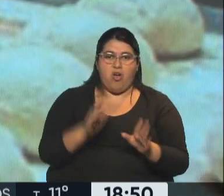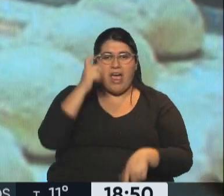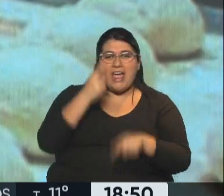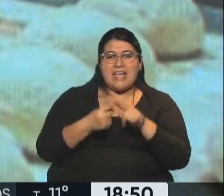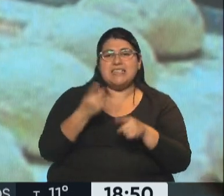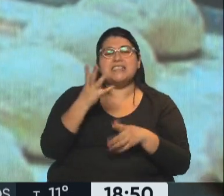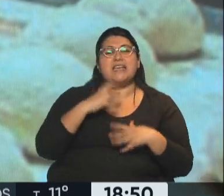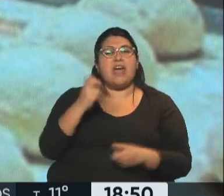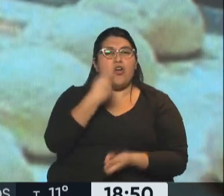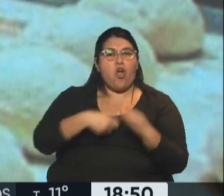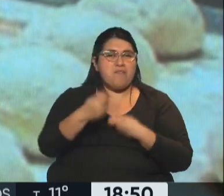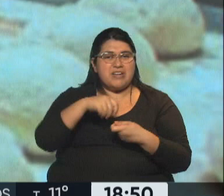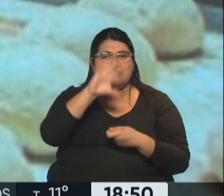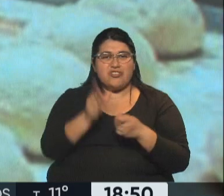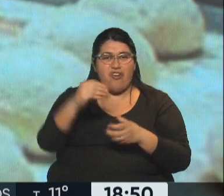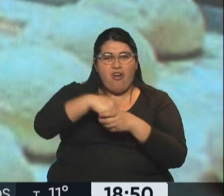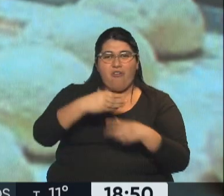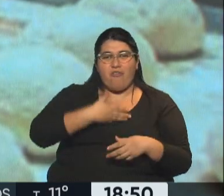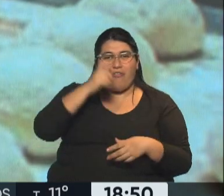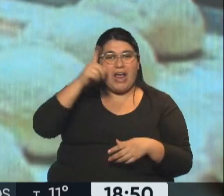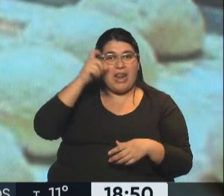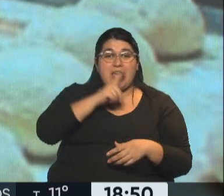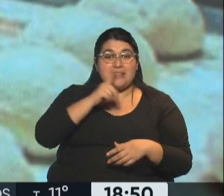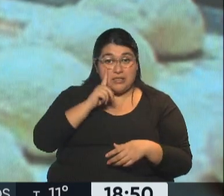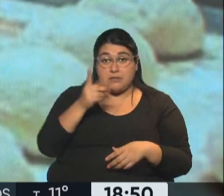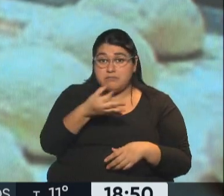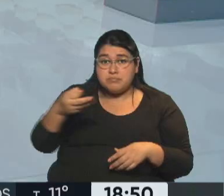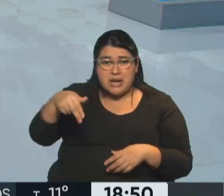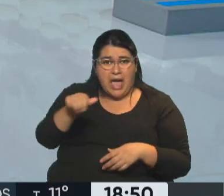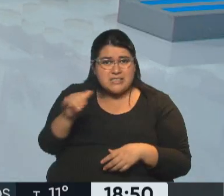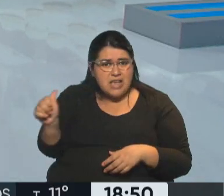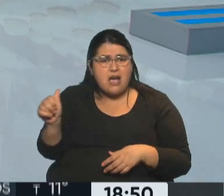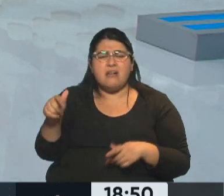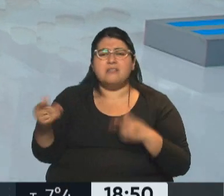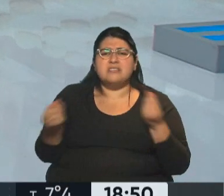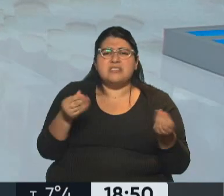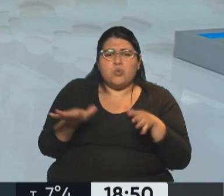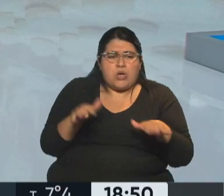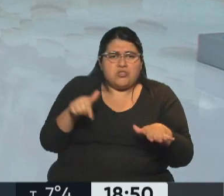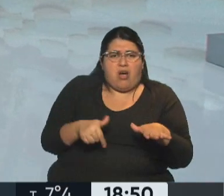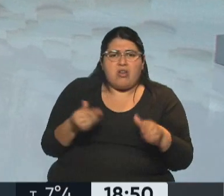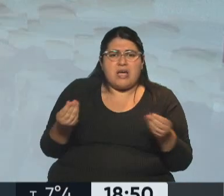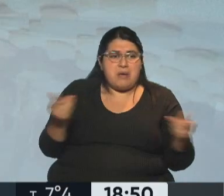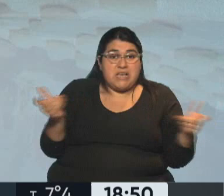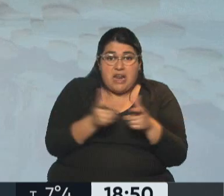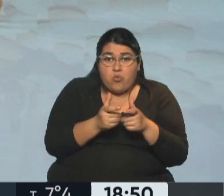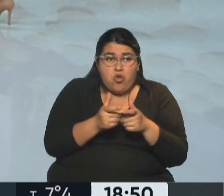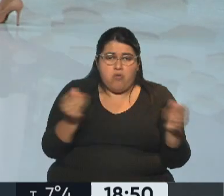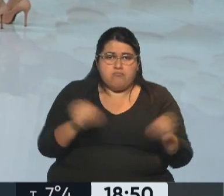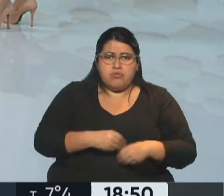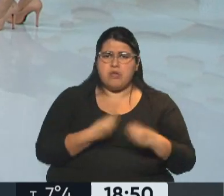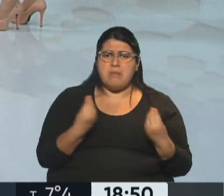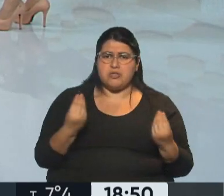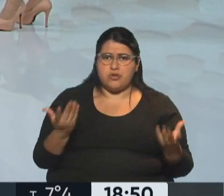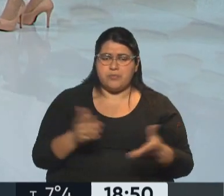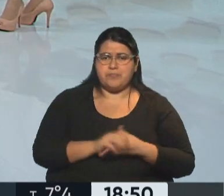de Comercio Interior, Roberto Felletti. ¿No es así, Nazarena Lomagno? ¿Qué es lo que está pasando ahora precisamente en esta reunión que fracasó entre el gobierno y